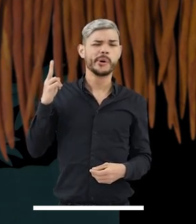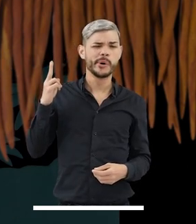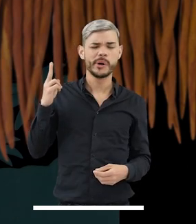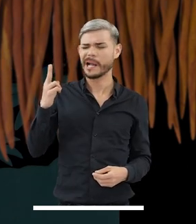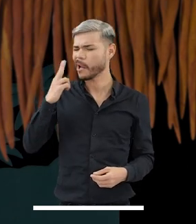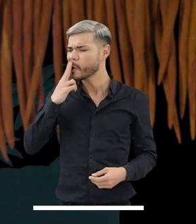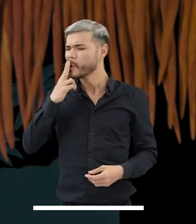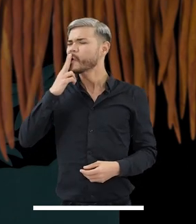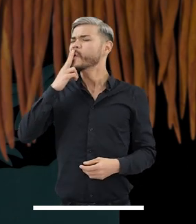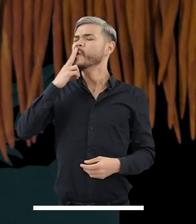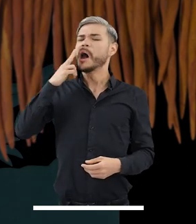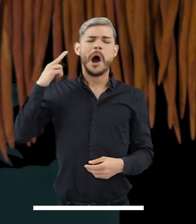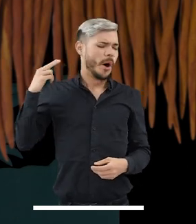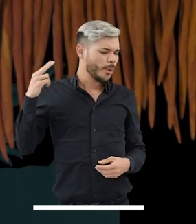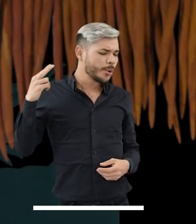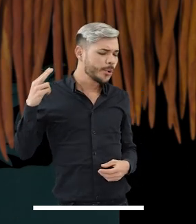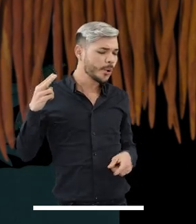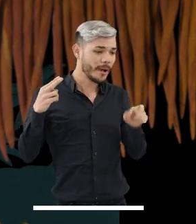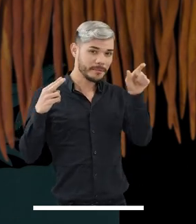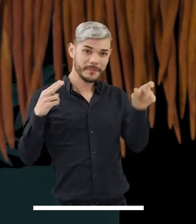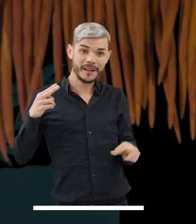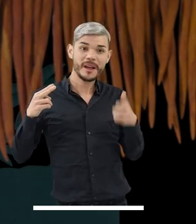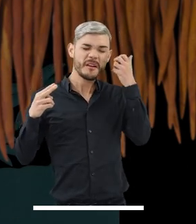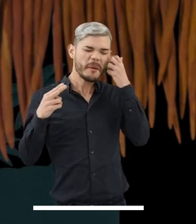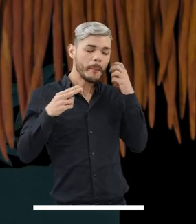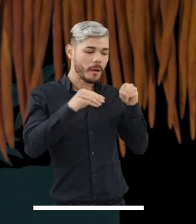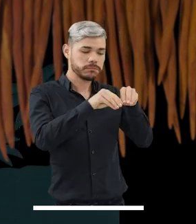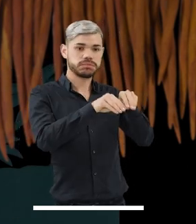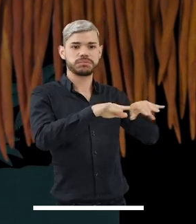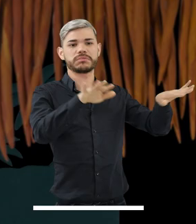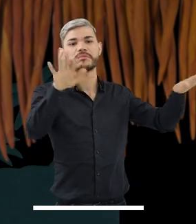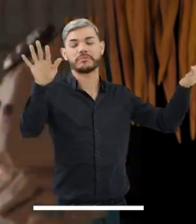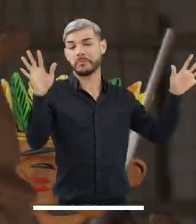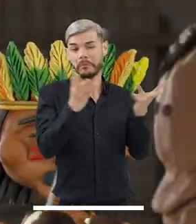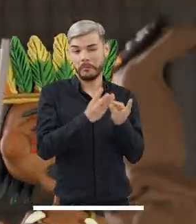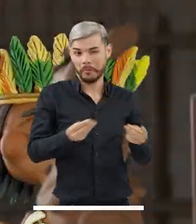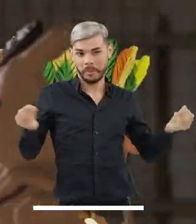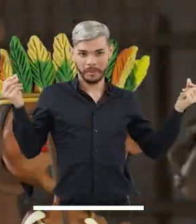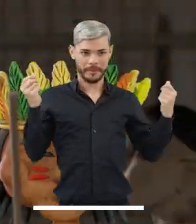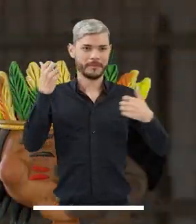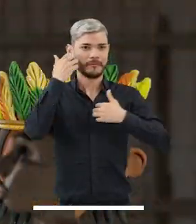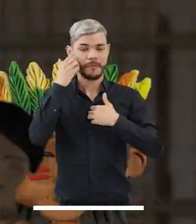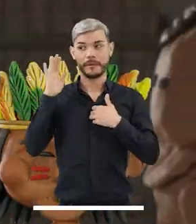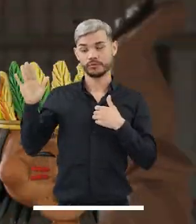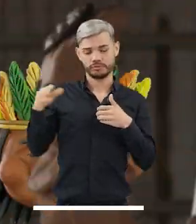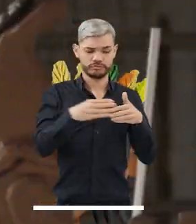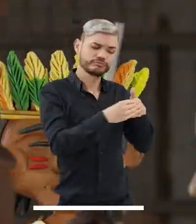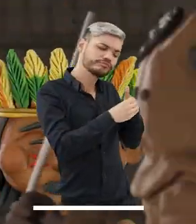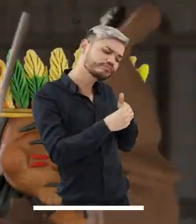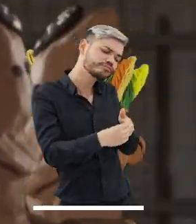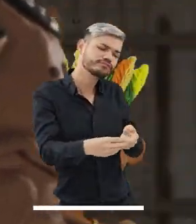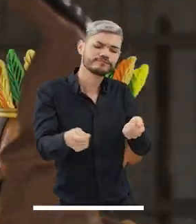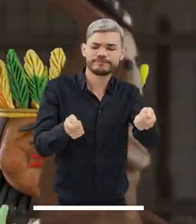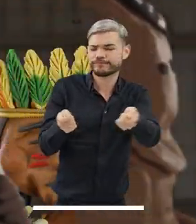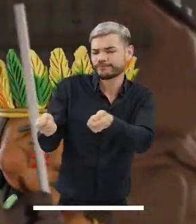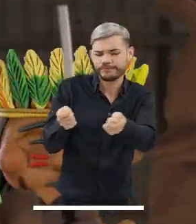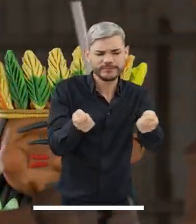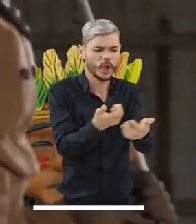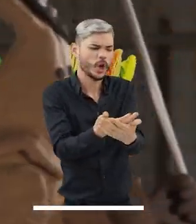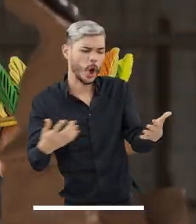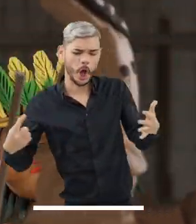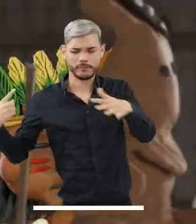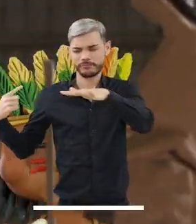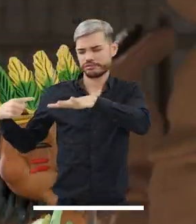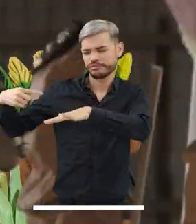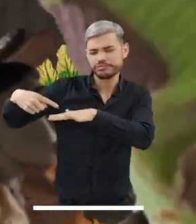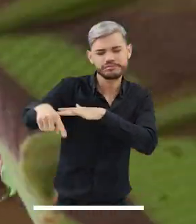humo sobre el paciente para dispersar la enfermedad. Él guía su comunidad en todos los aspectos de la vida mediante prácticas rituales,